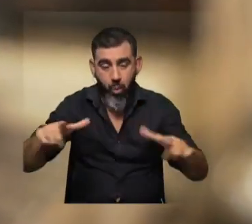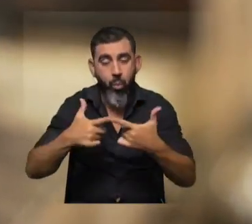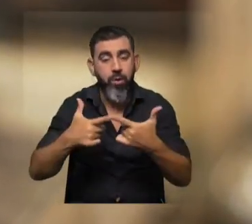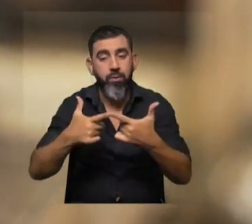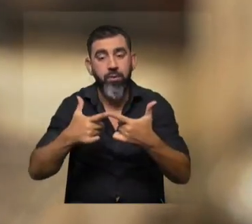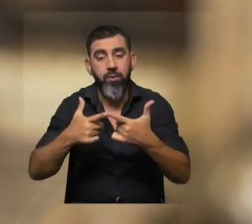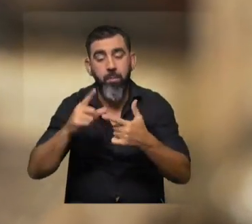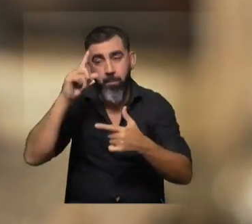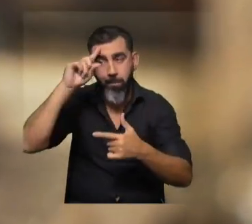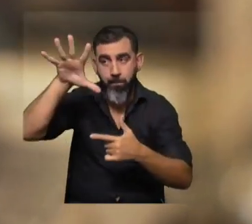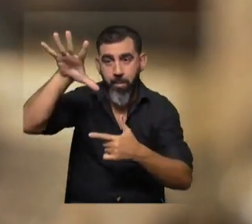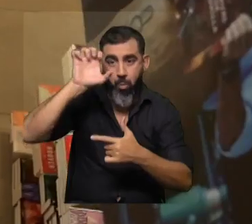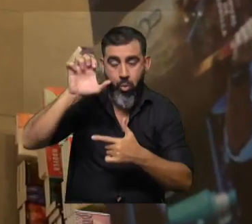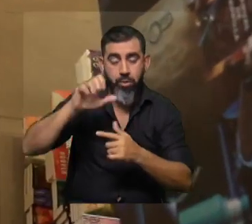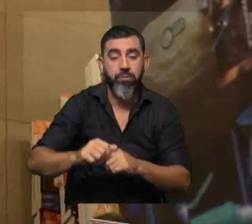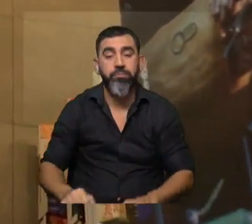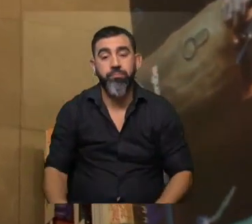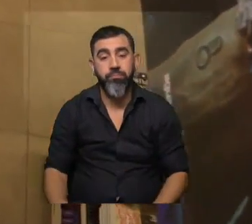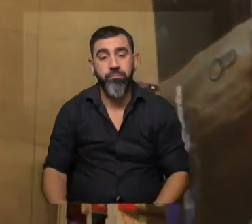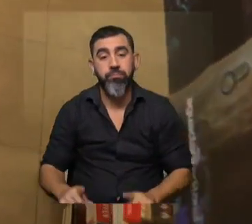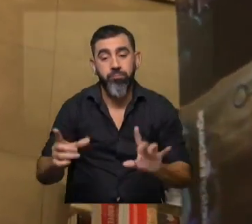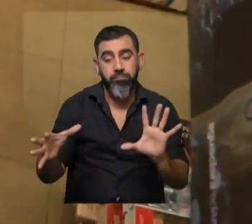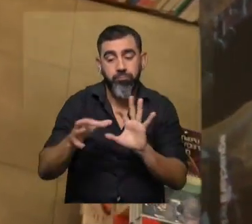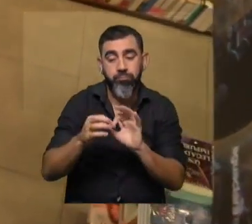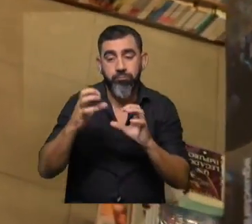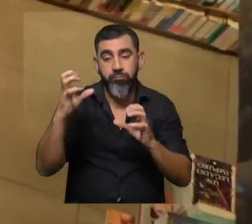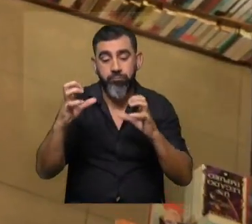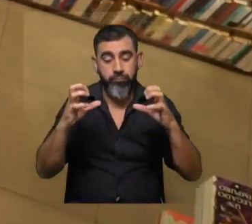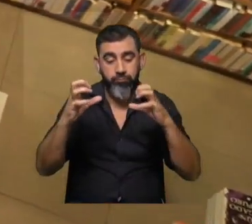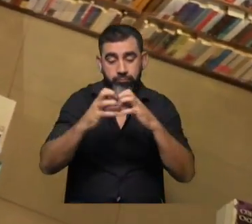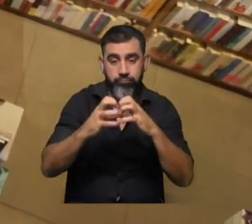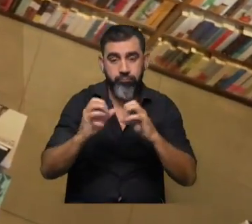ventajas en la memoria y esto de conectar los dos hemisferios.